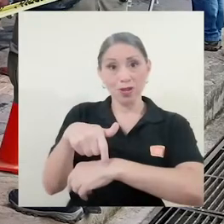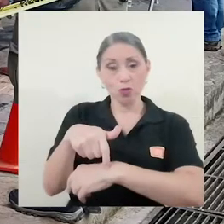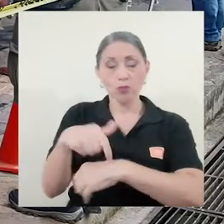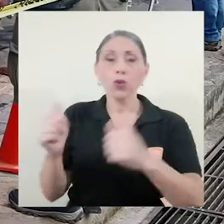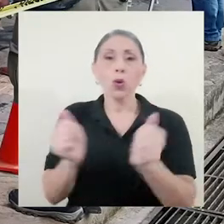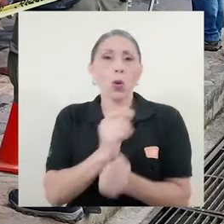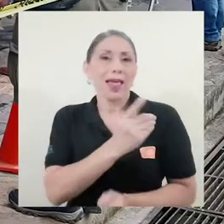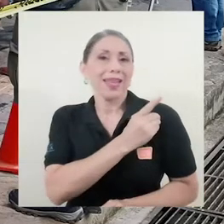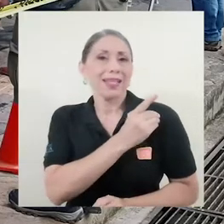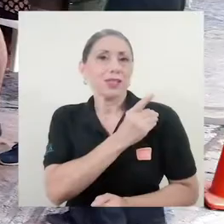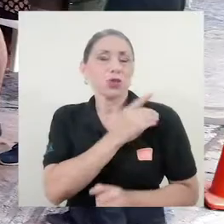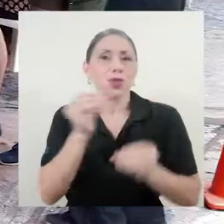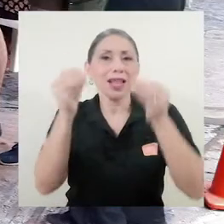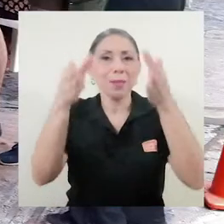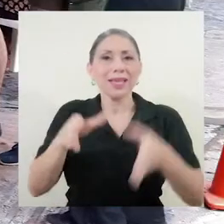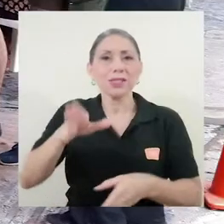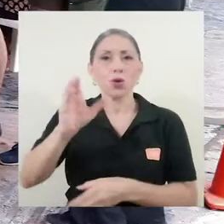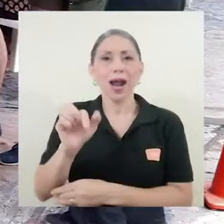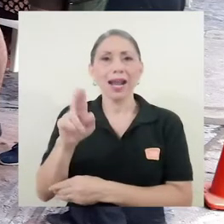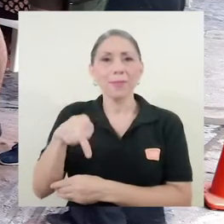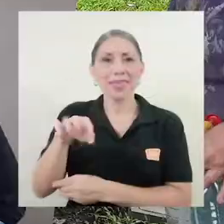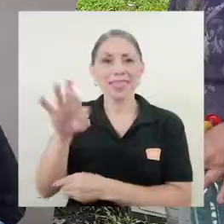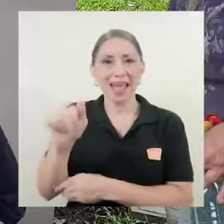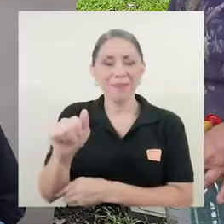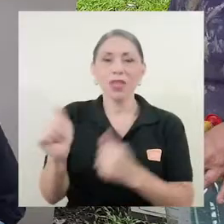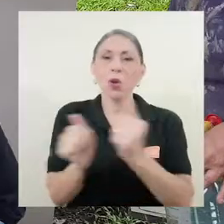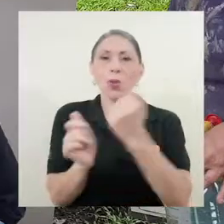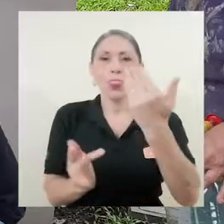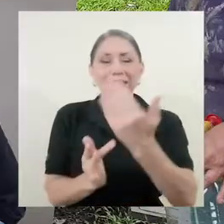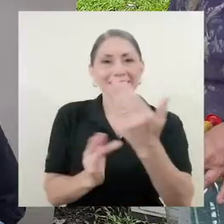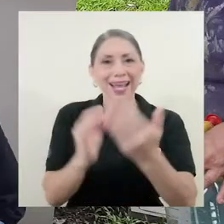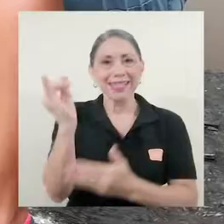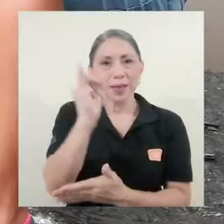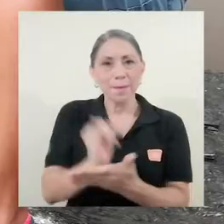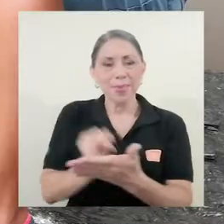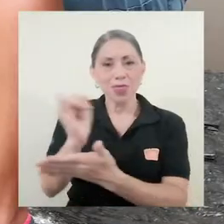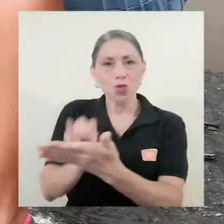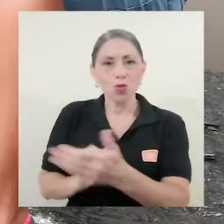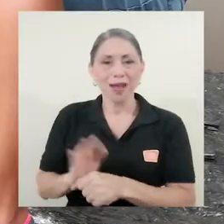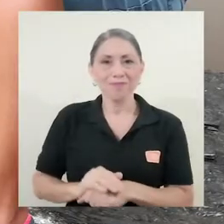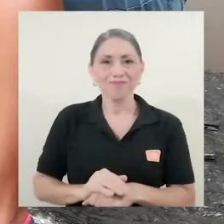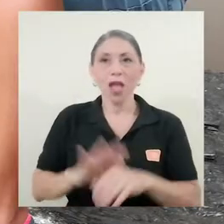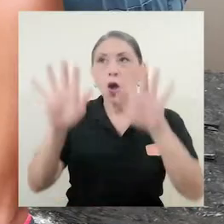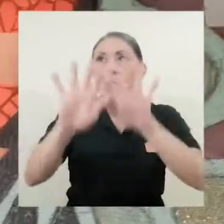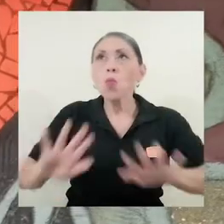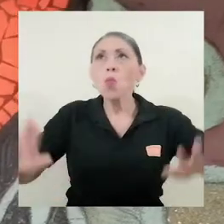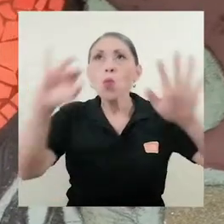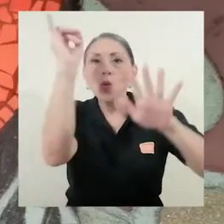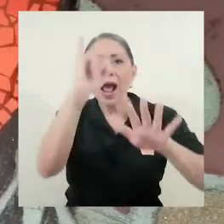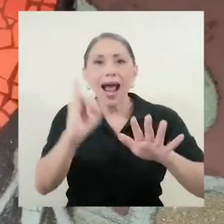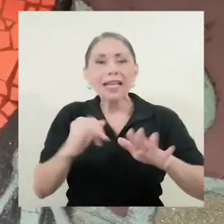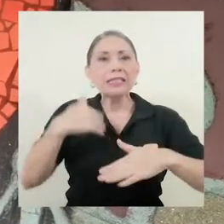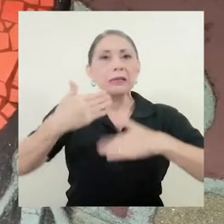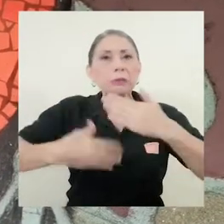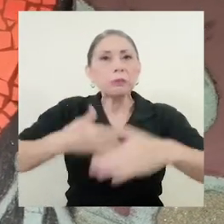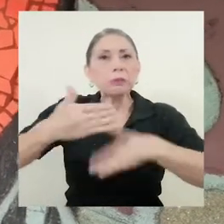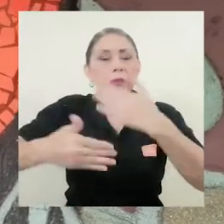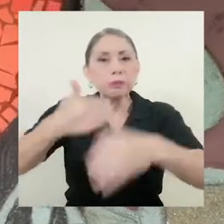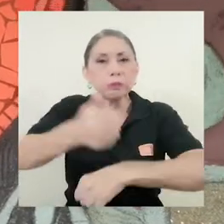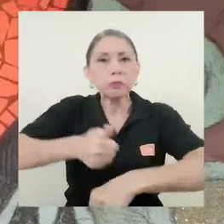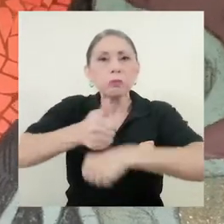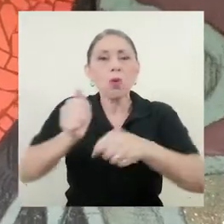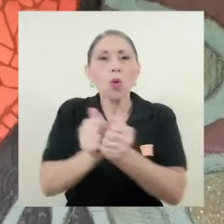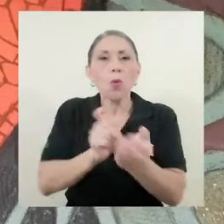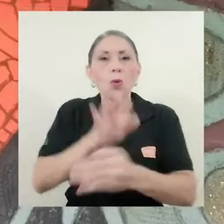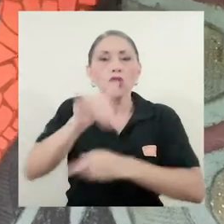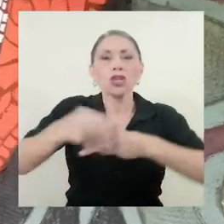mismo periodo, bajo la dirección del maestro Carpita, en técnica de pintura. Los murales se han venido concretando